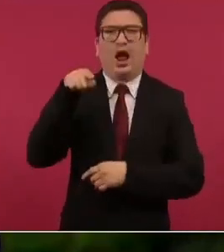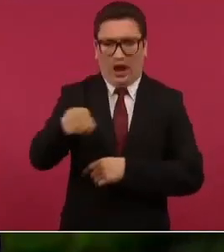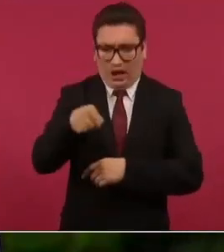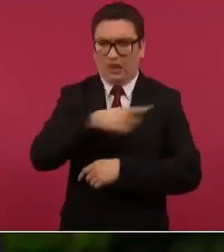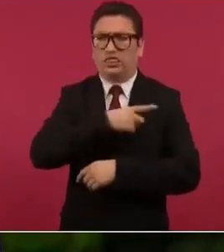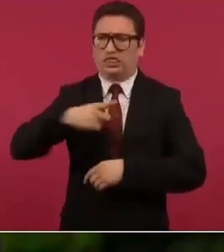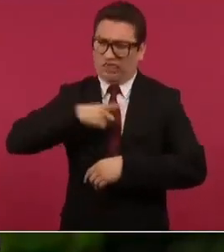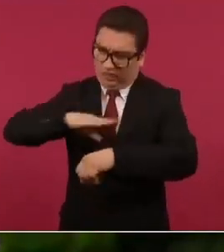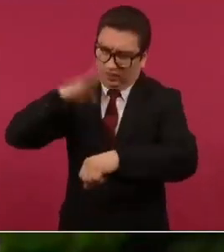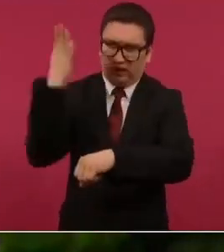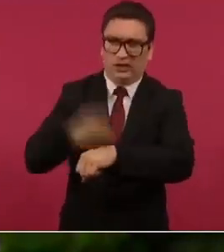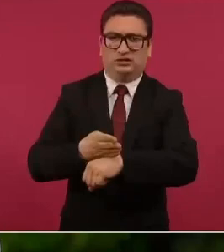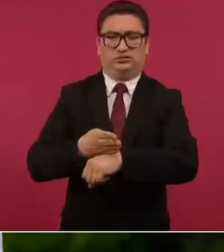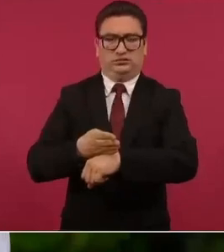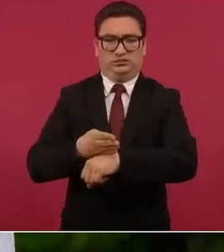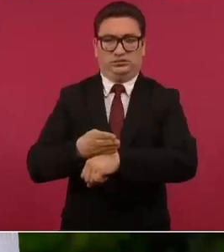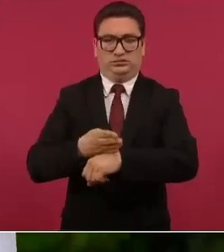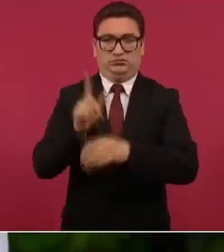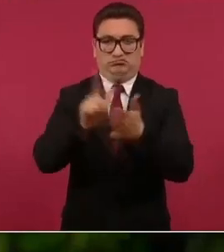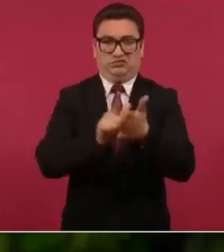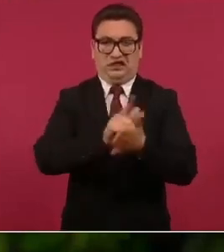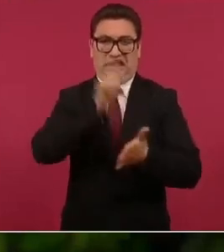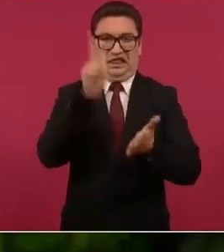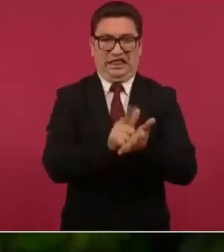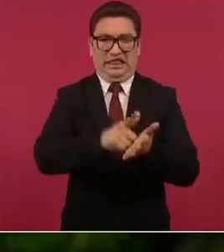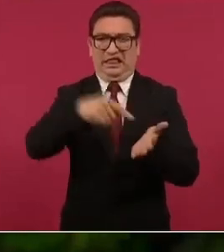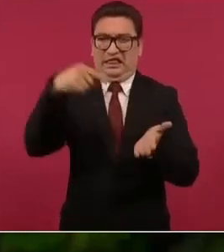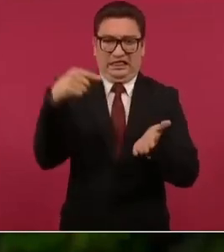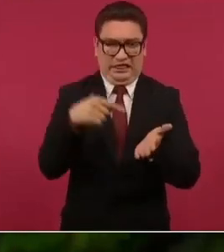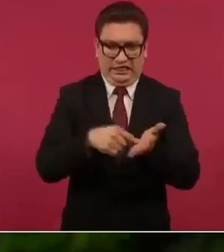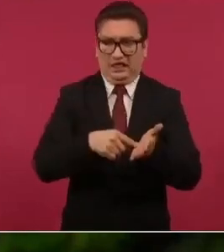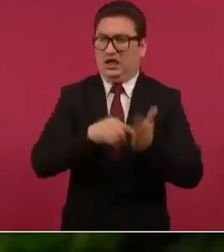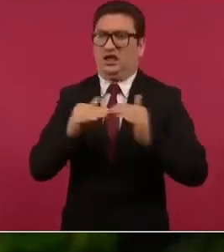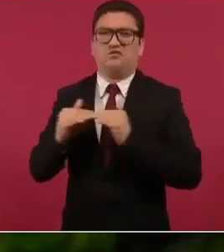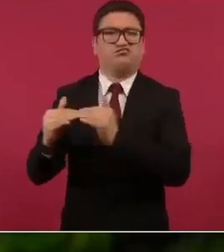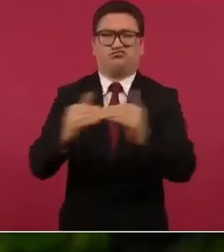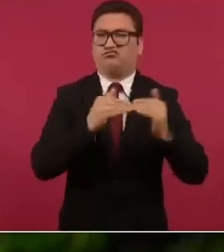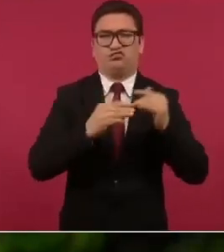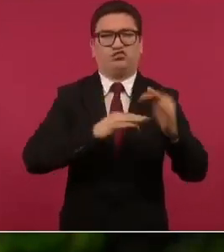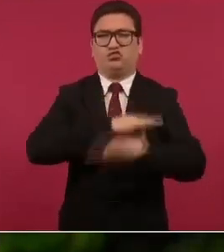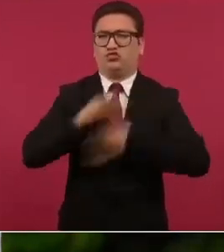la ley se aplica por parejo